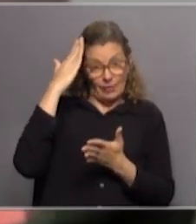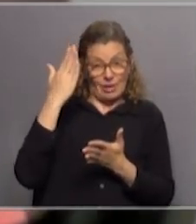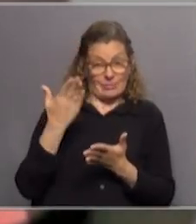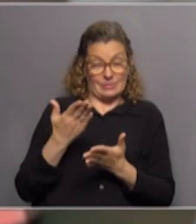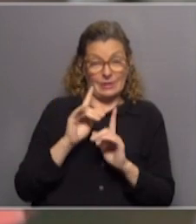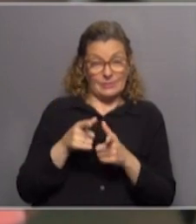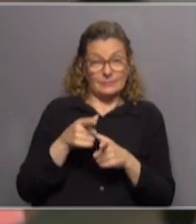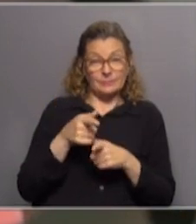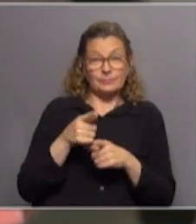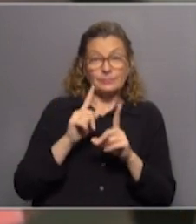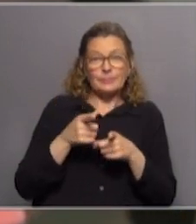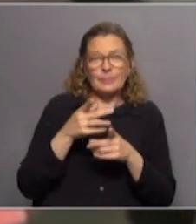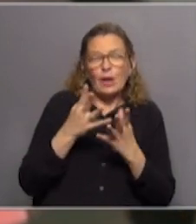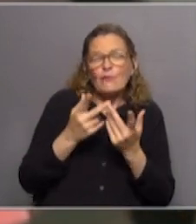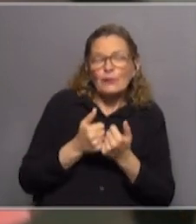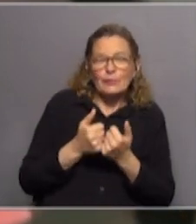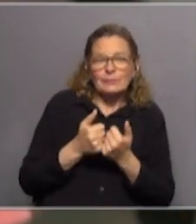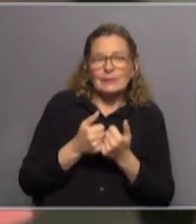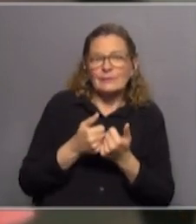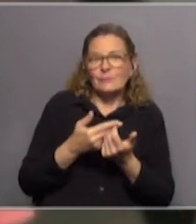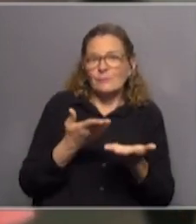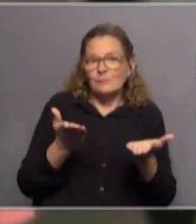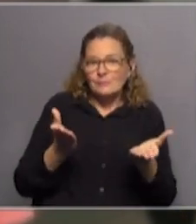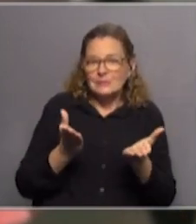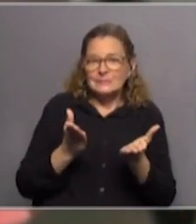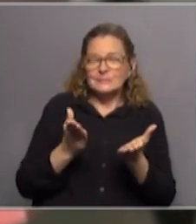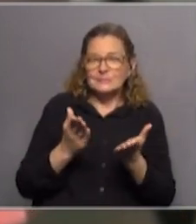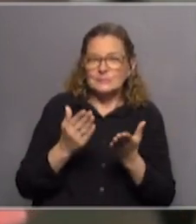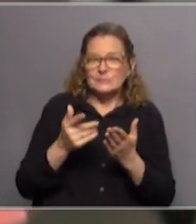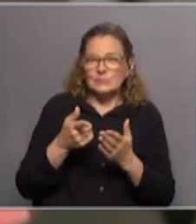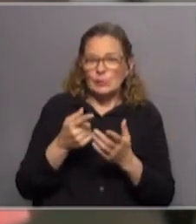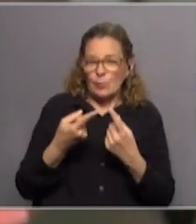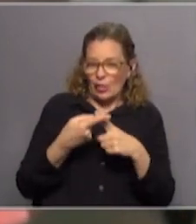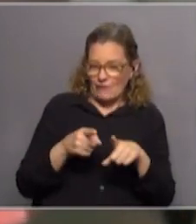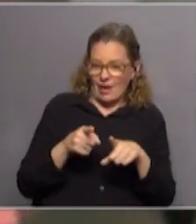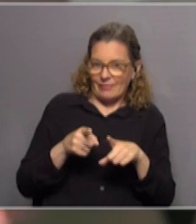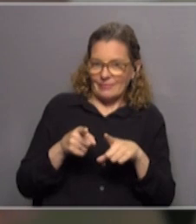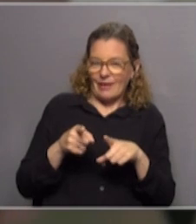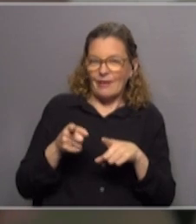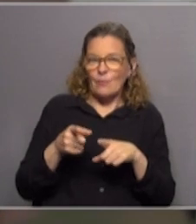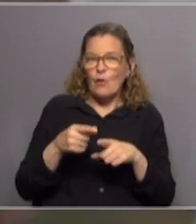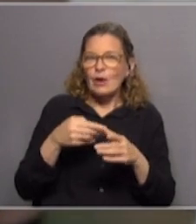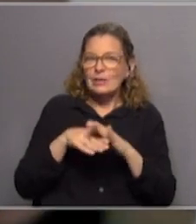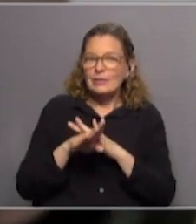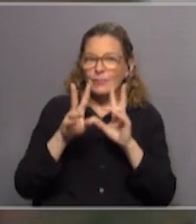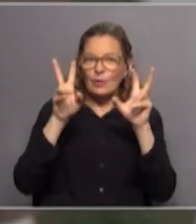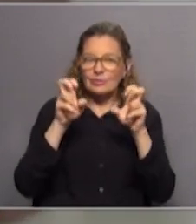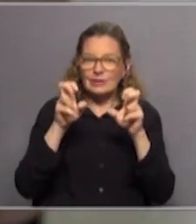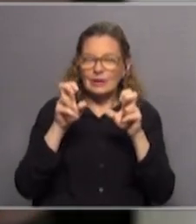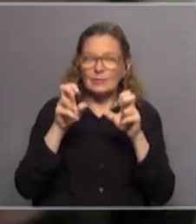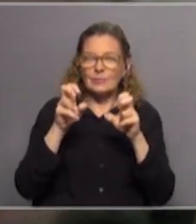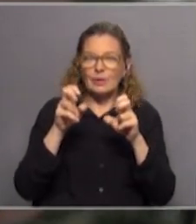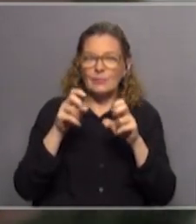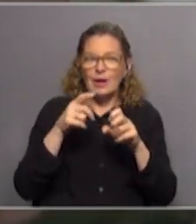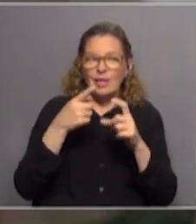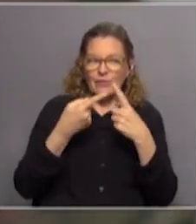es también una forma de dar una diferenciación en lo que es el abordaje a un determinado tipo